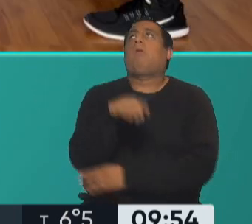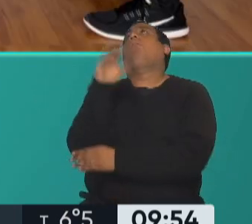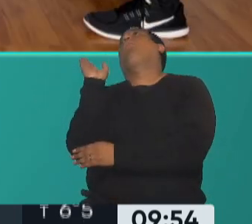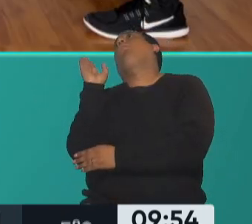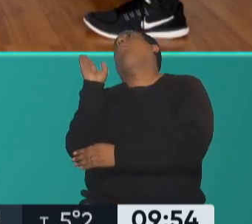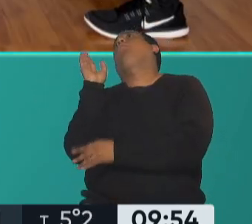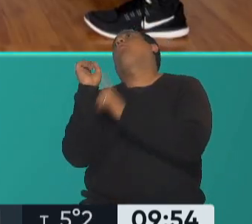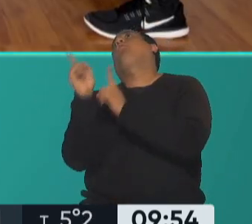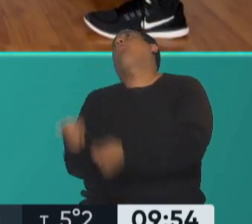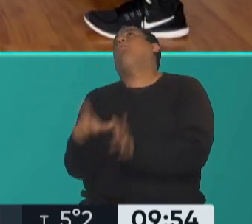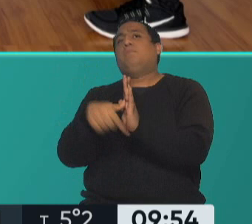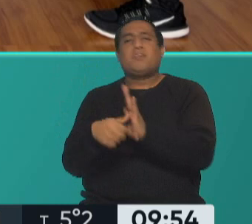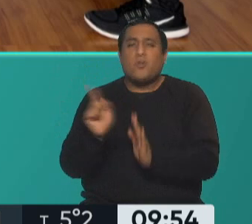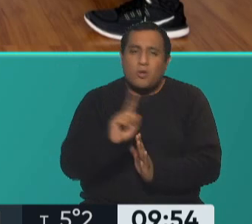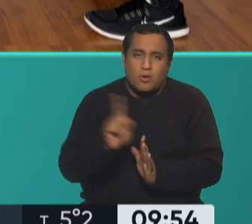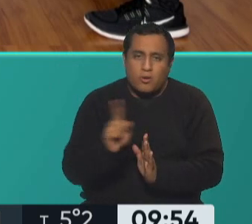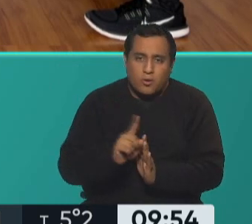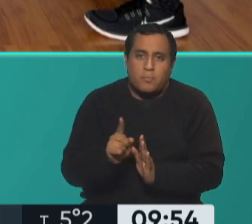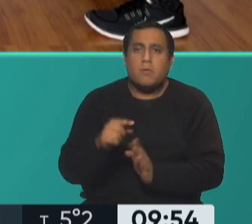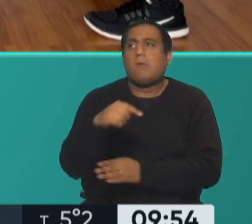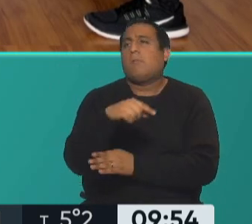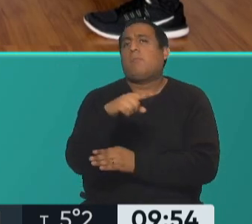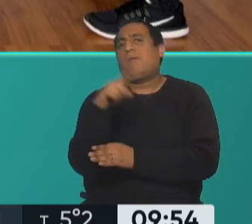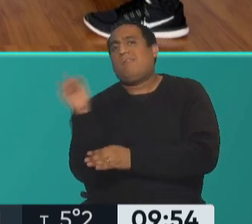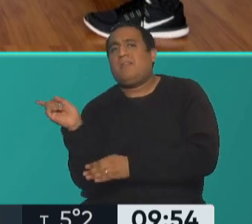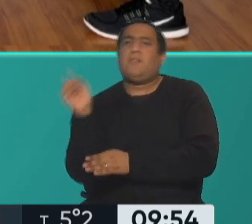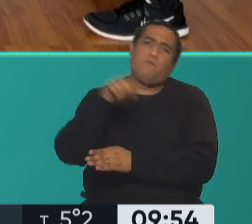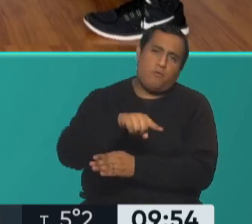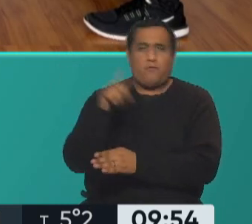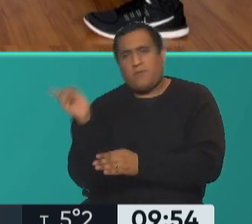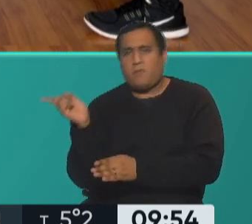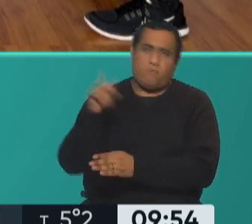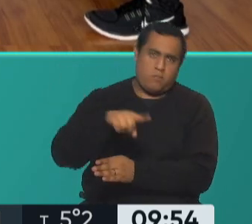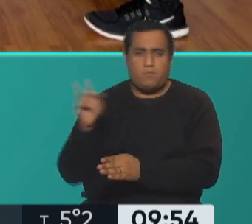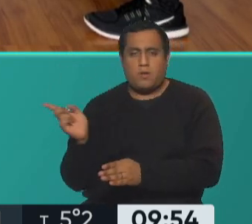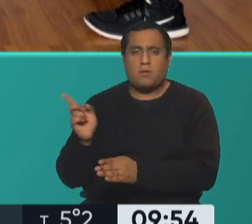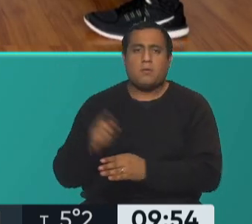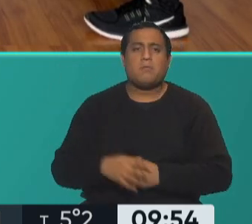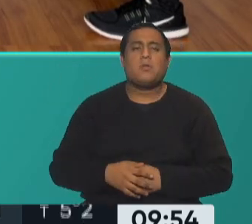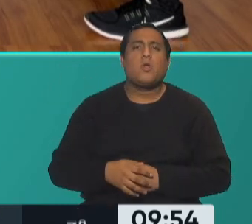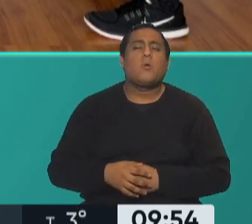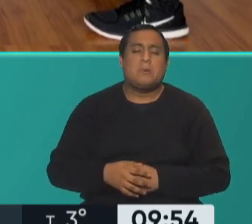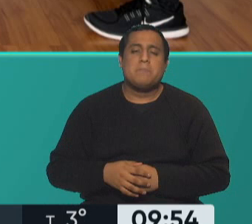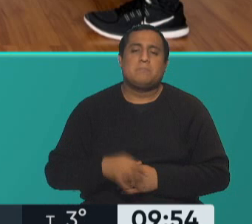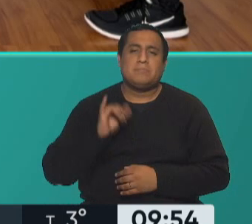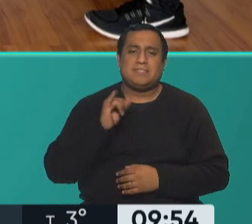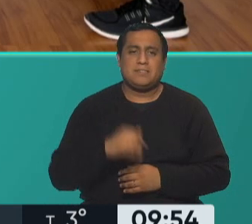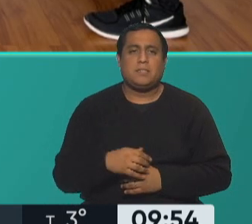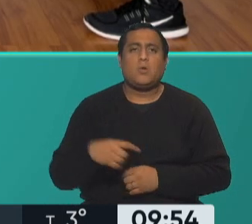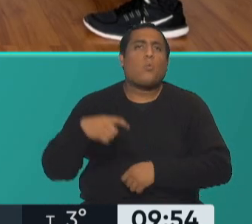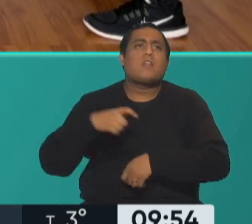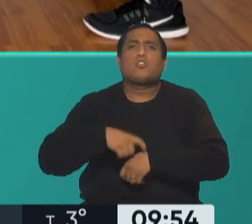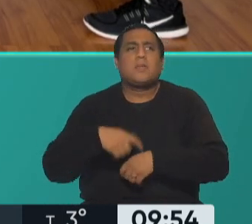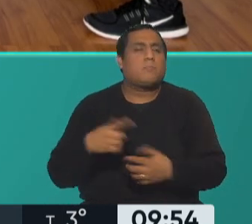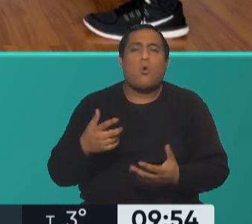idea es que sea un movimiento dinámico debo ir y volver no ¿cuánto tengo que exactamente? ¿cuánto tengo que hacer?